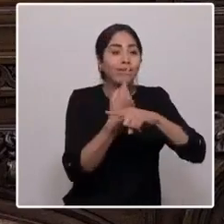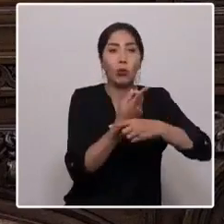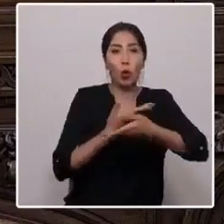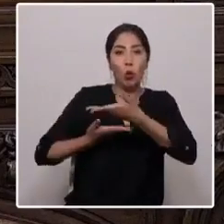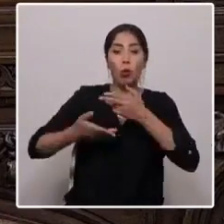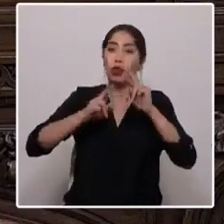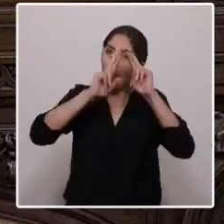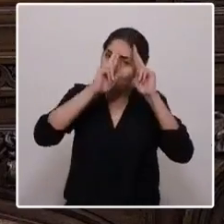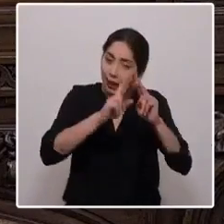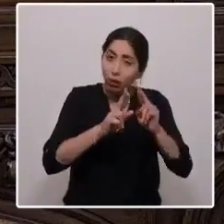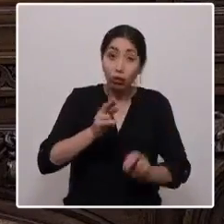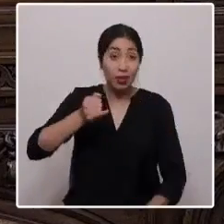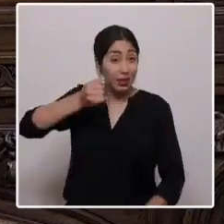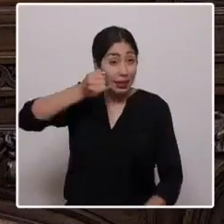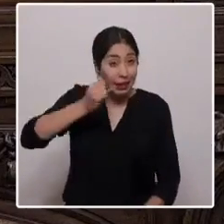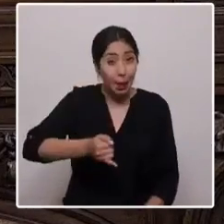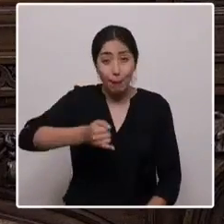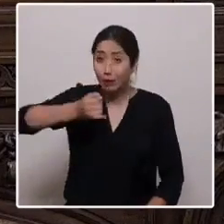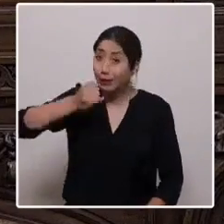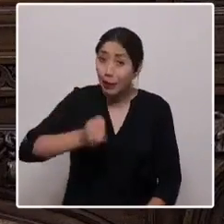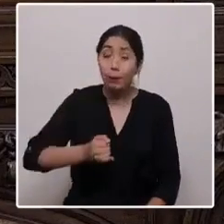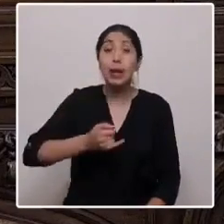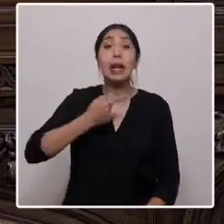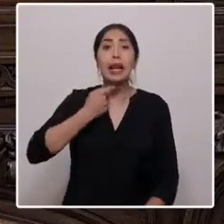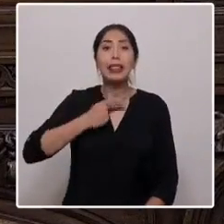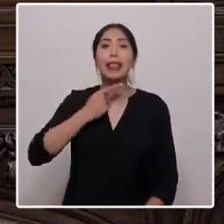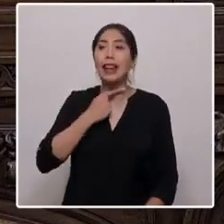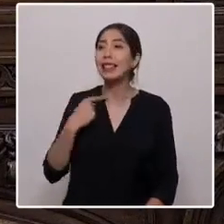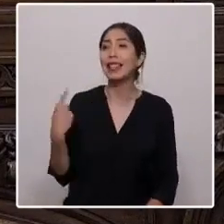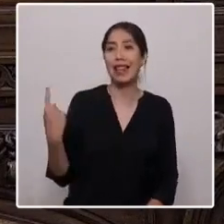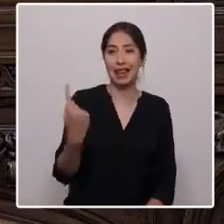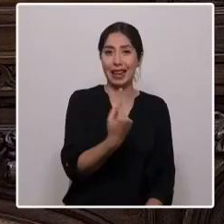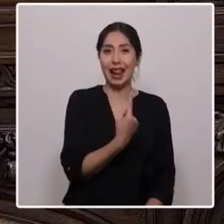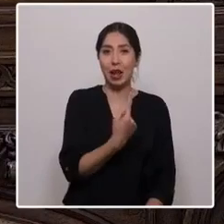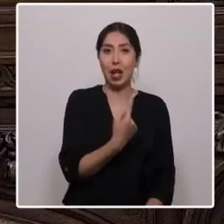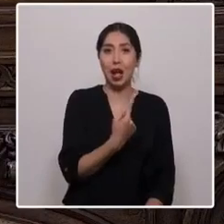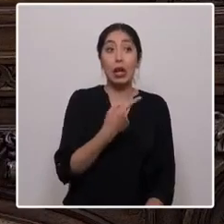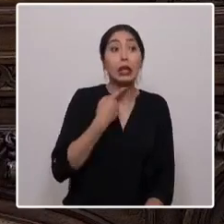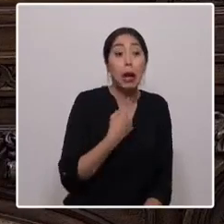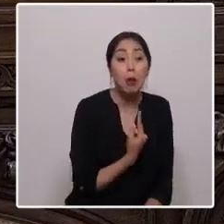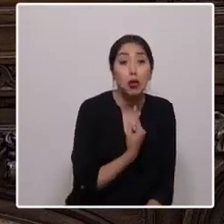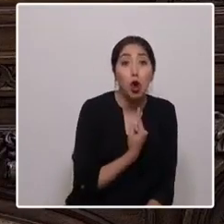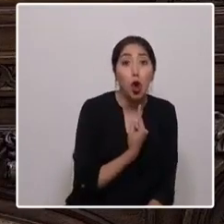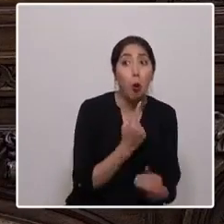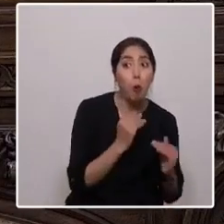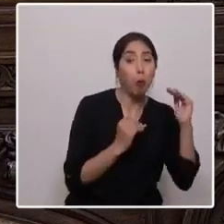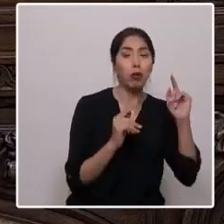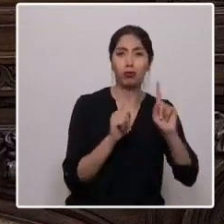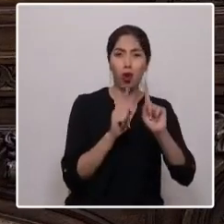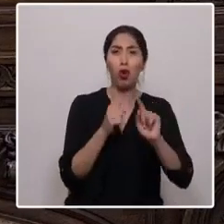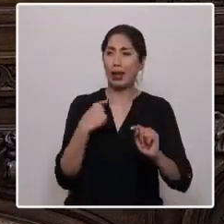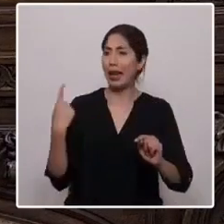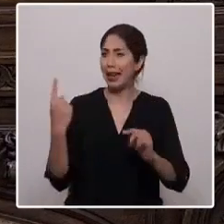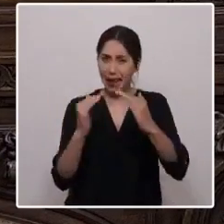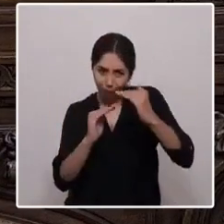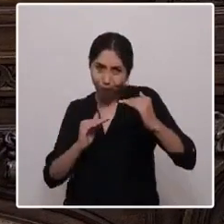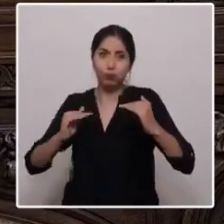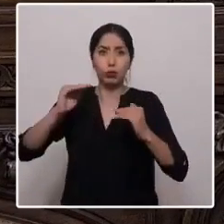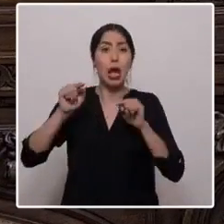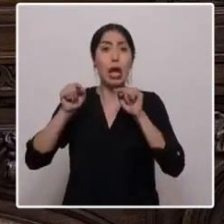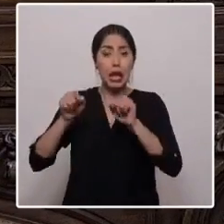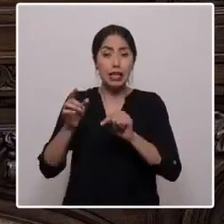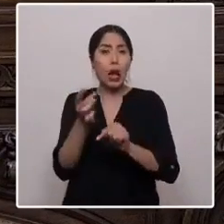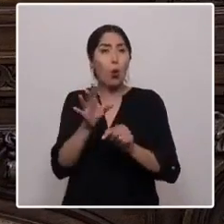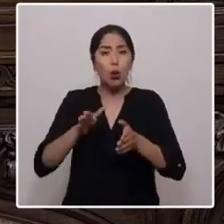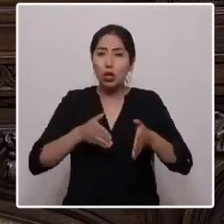siempre, pero siempre el interés general por sobre el particular. Este es el único camino para lograr los cambios que